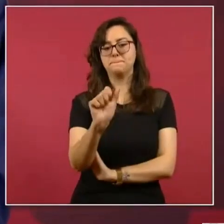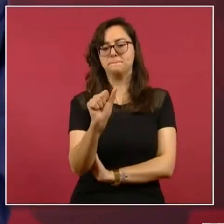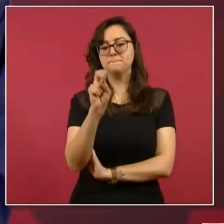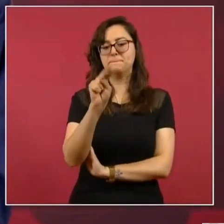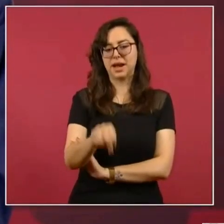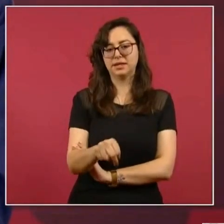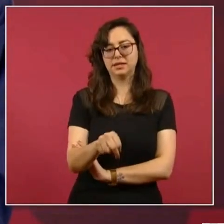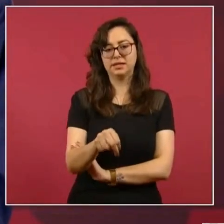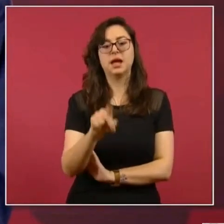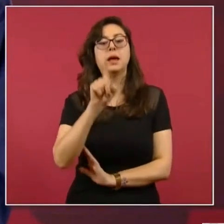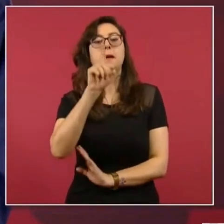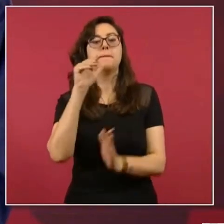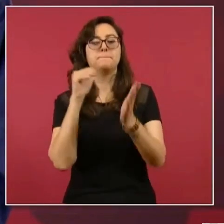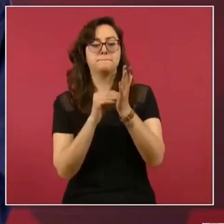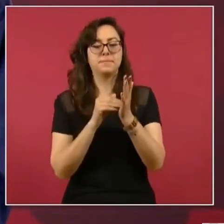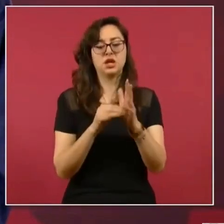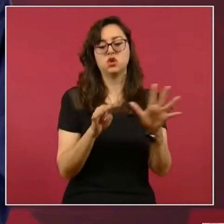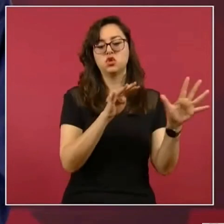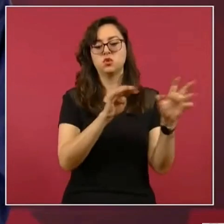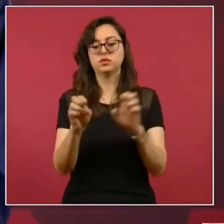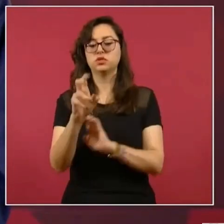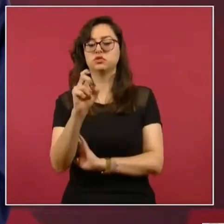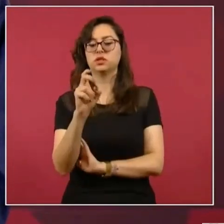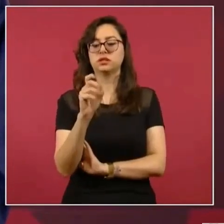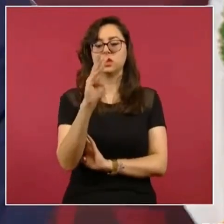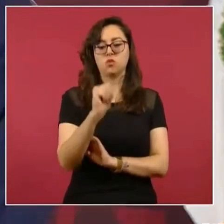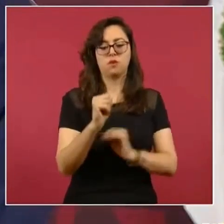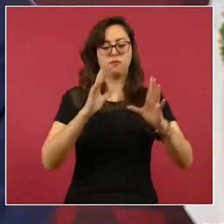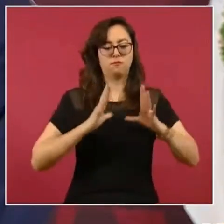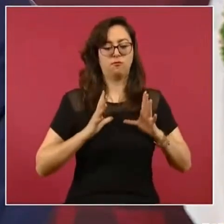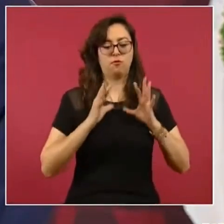después de la expropiación petrolera,